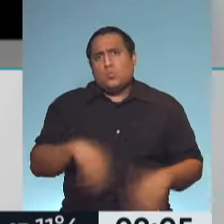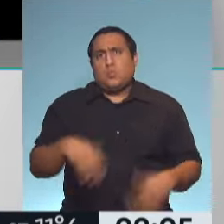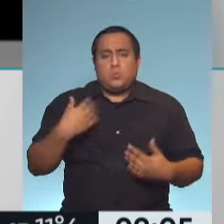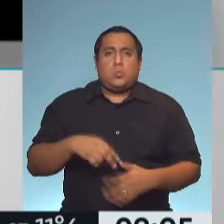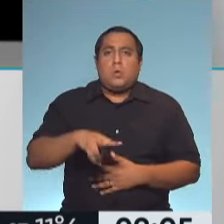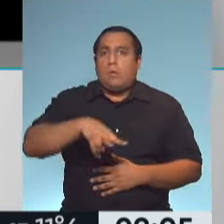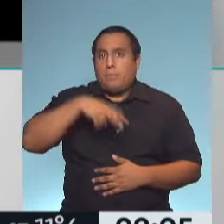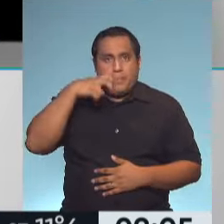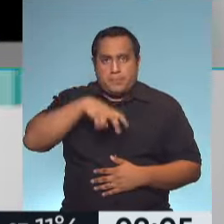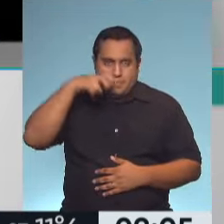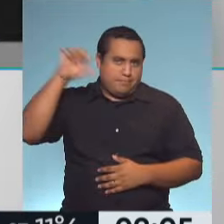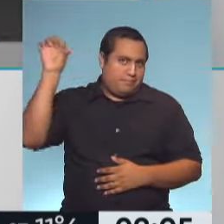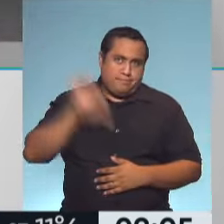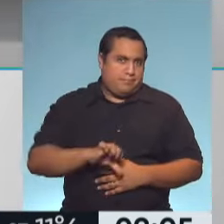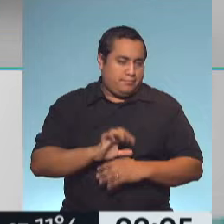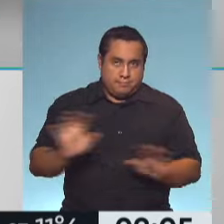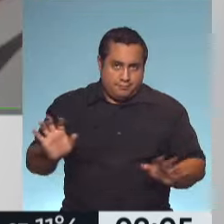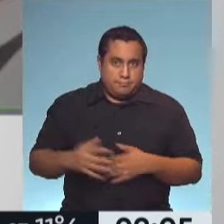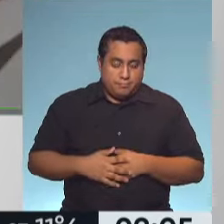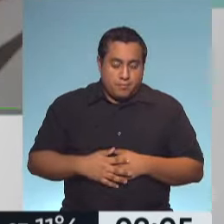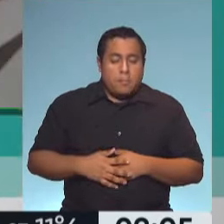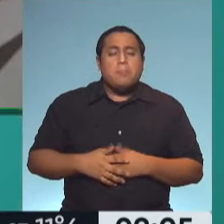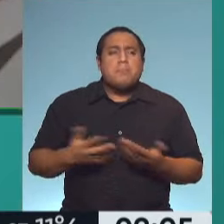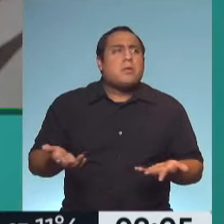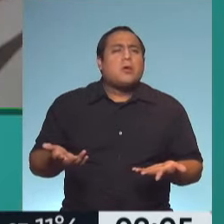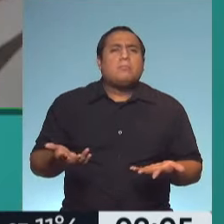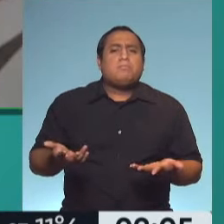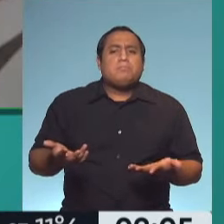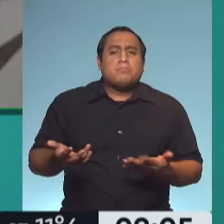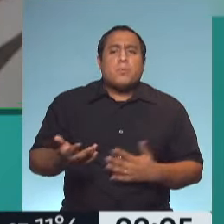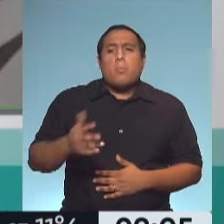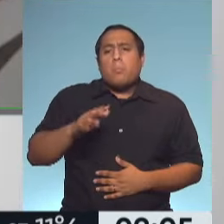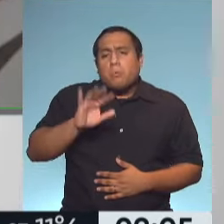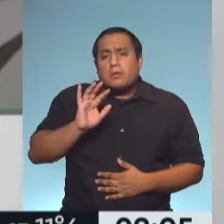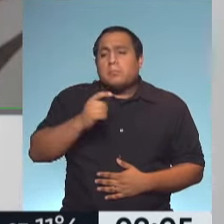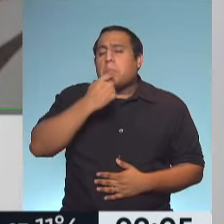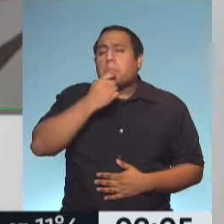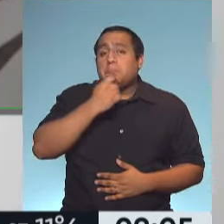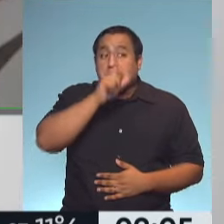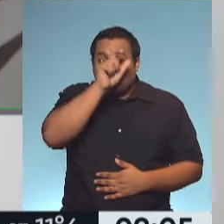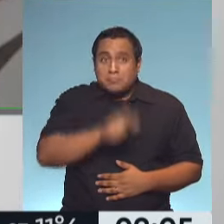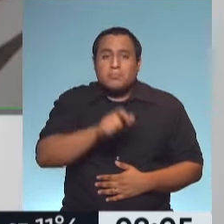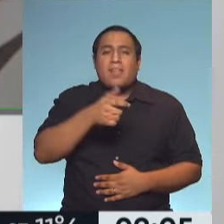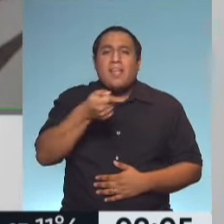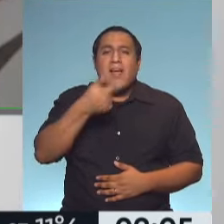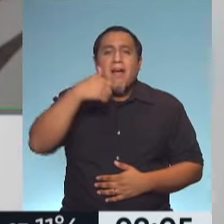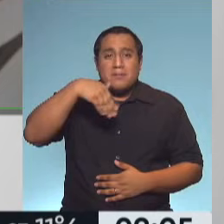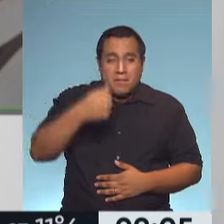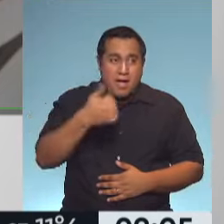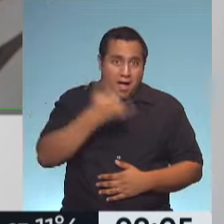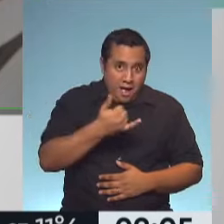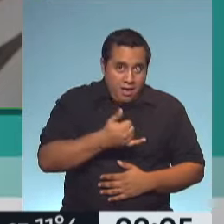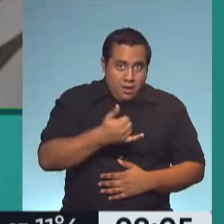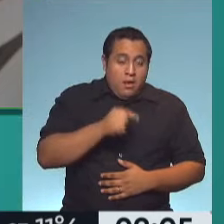el órgano respiratorio. ¿Qué posibilidades alguien que ha desarrollado asma tiene de